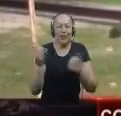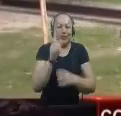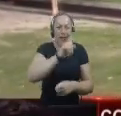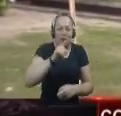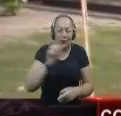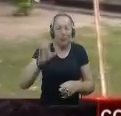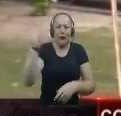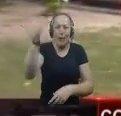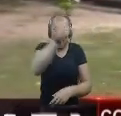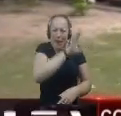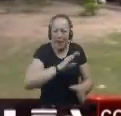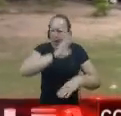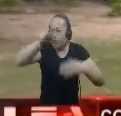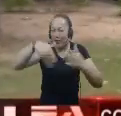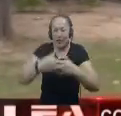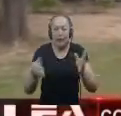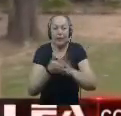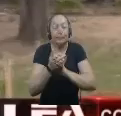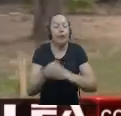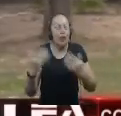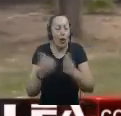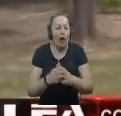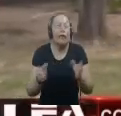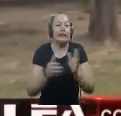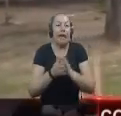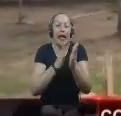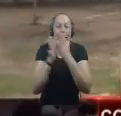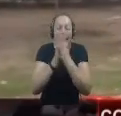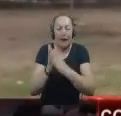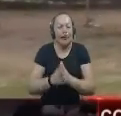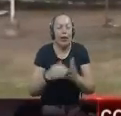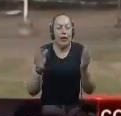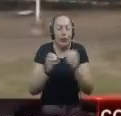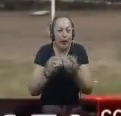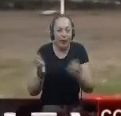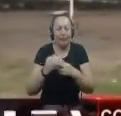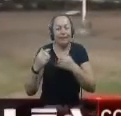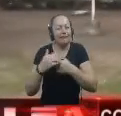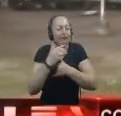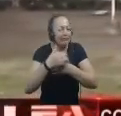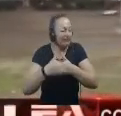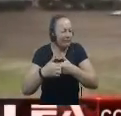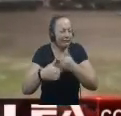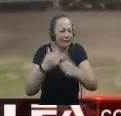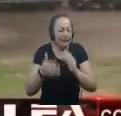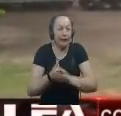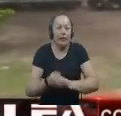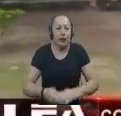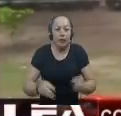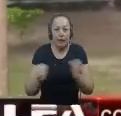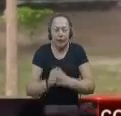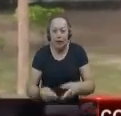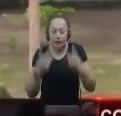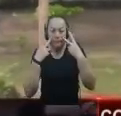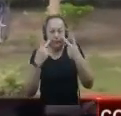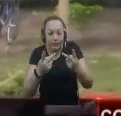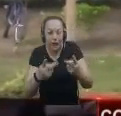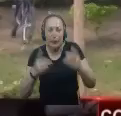Nos envían Las alertas Y estamos pendientes Con un personal De las reacciones Y un camión Para